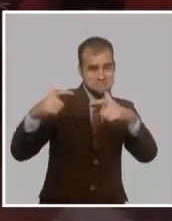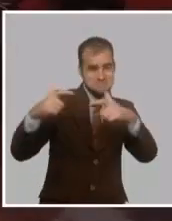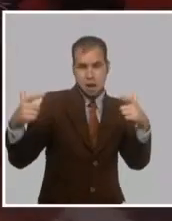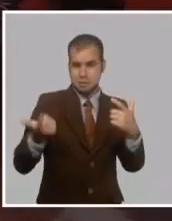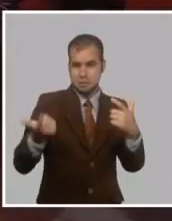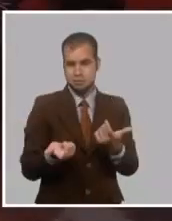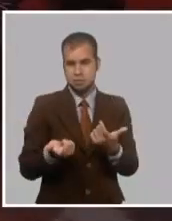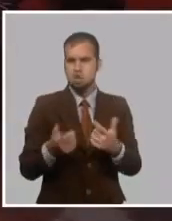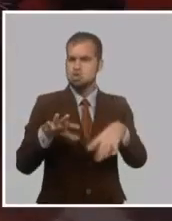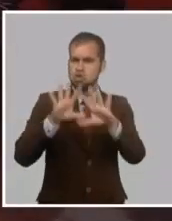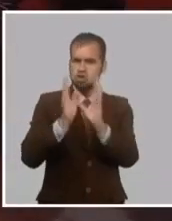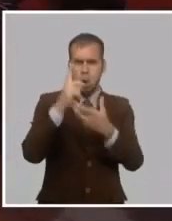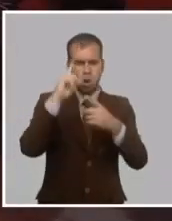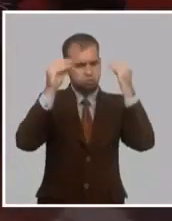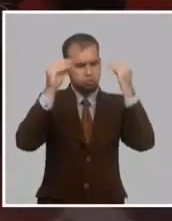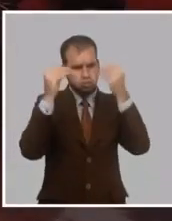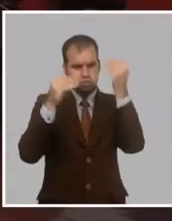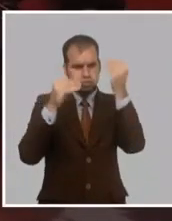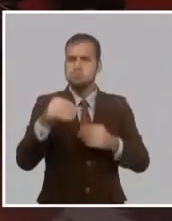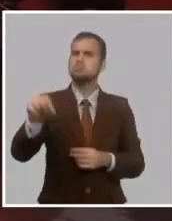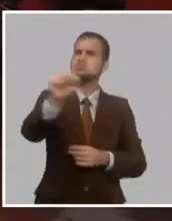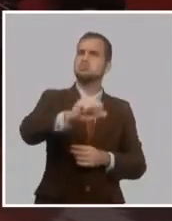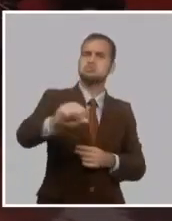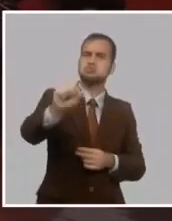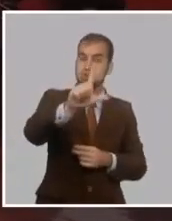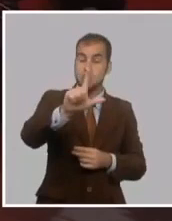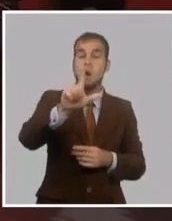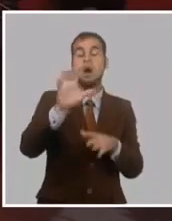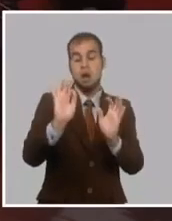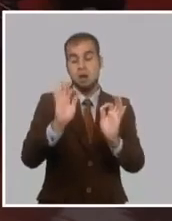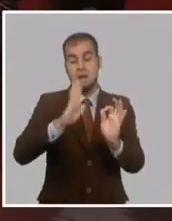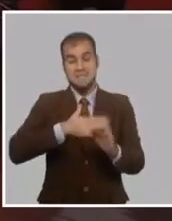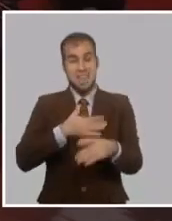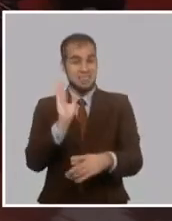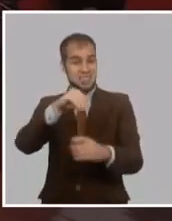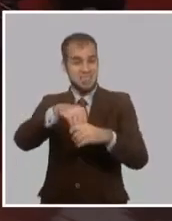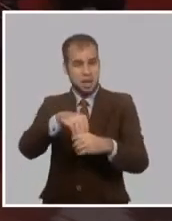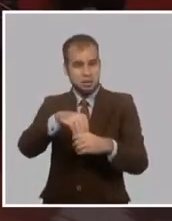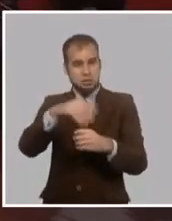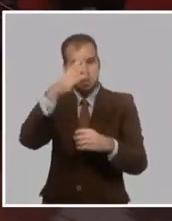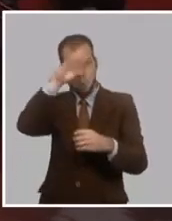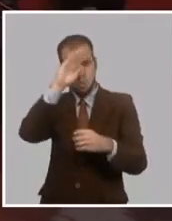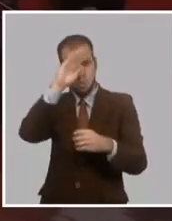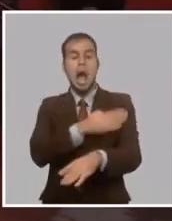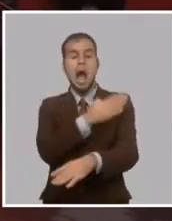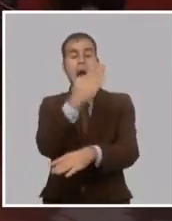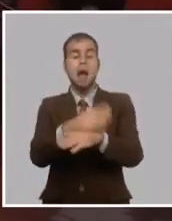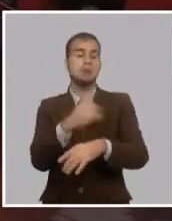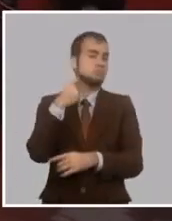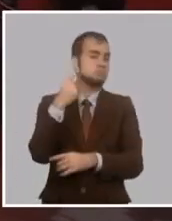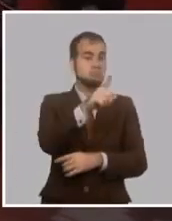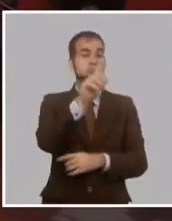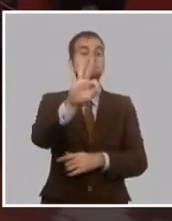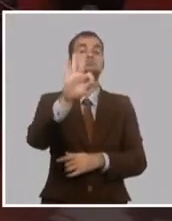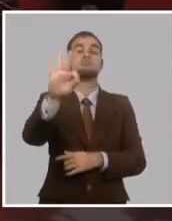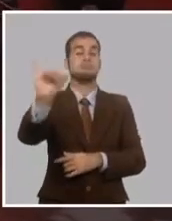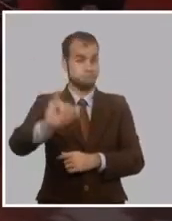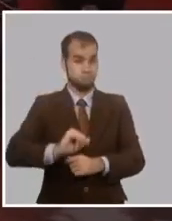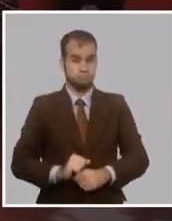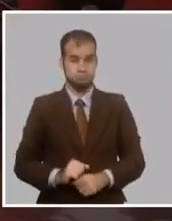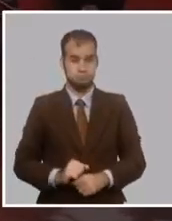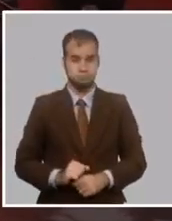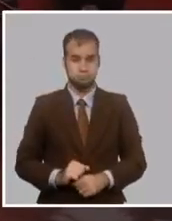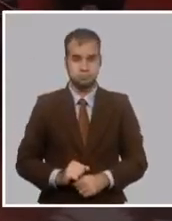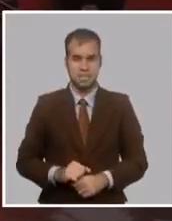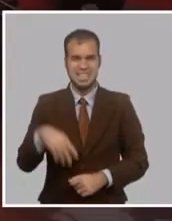Aquí hay todo un análisis sociológico en el fondo de la sociedad cubana esclavista hasta 1886, donde el componente por supuesto